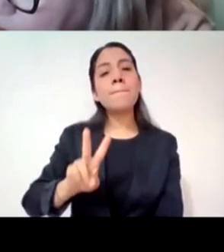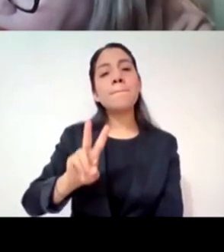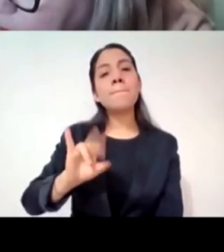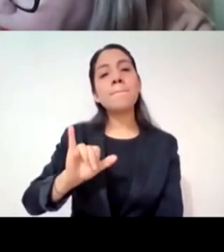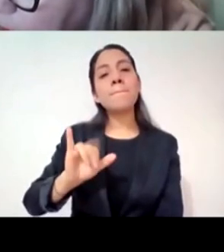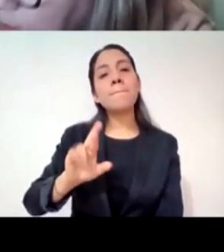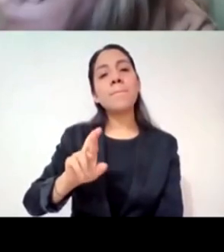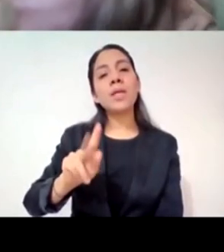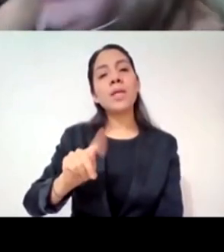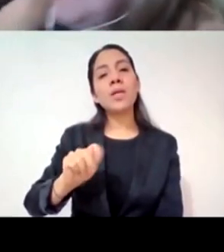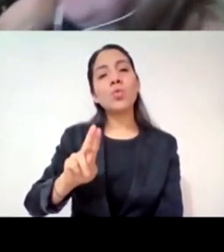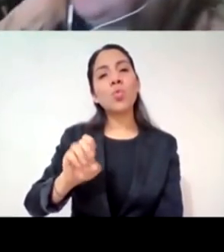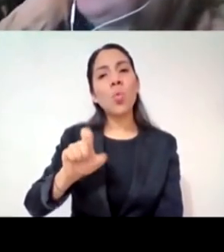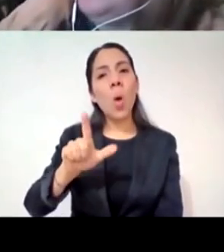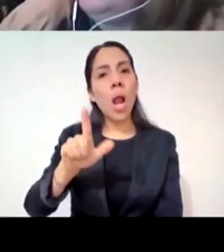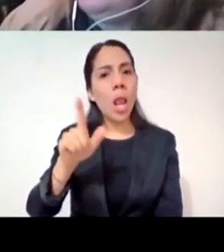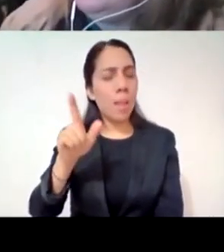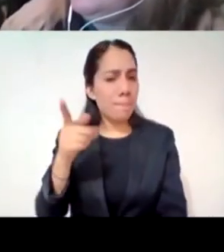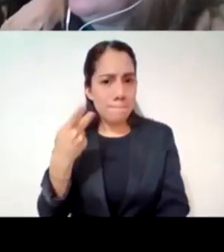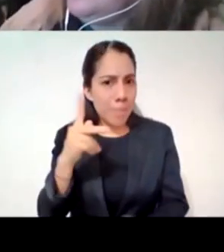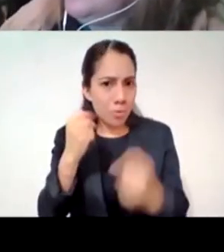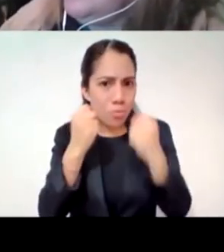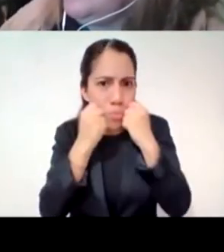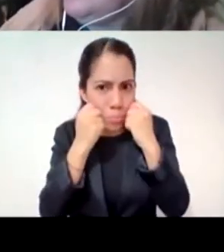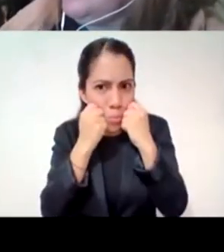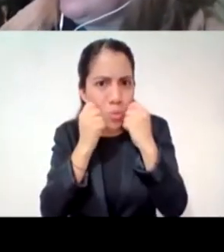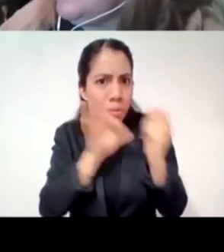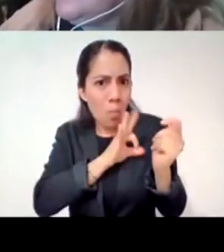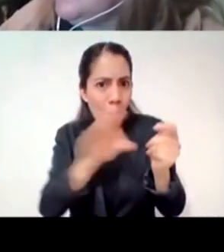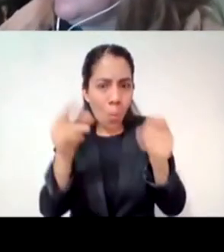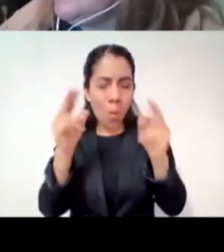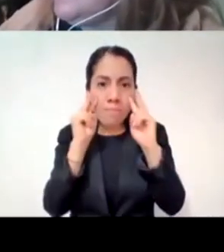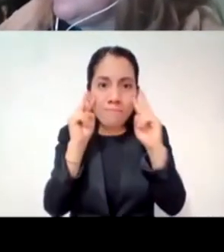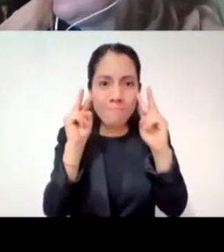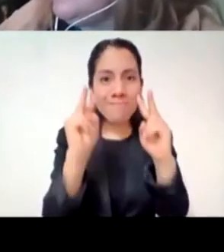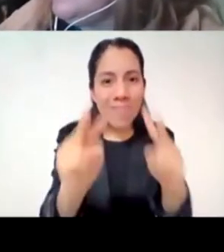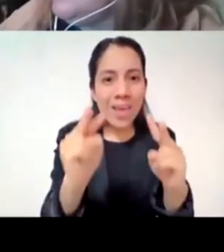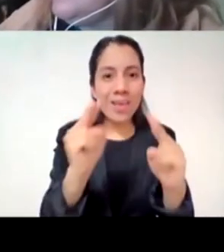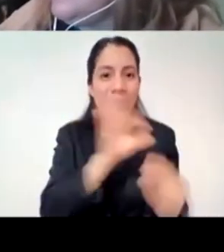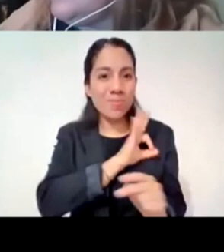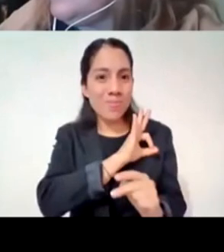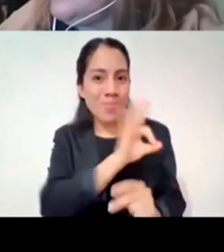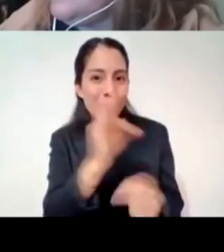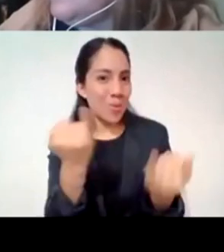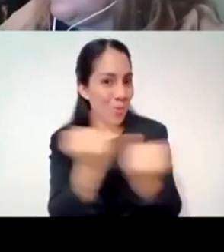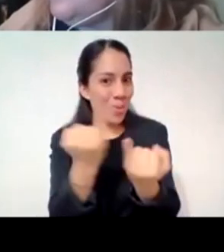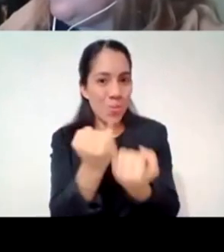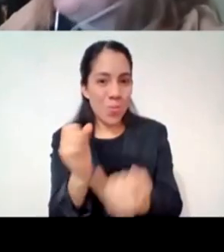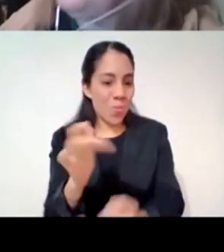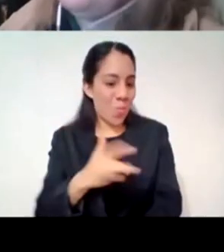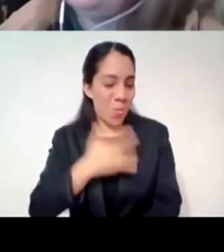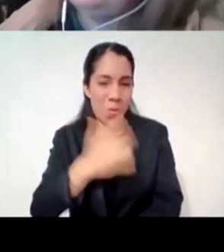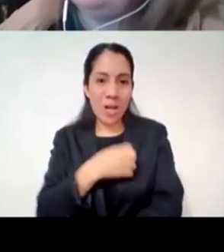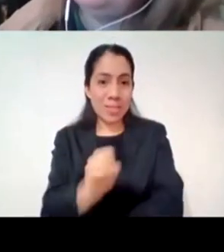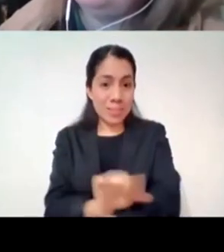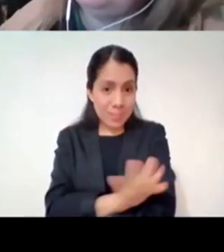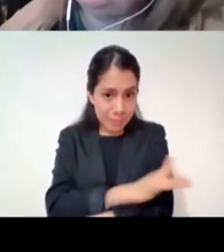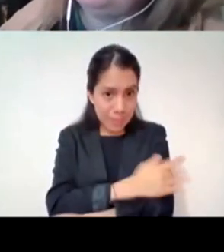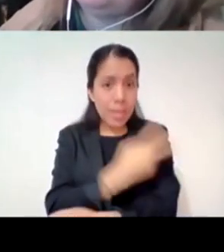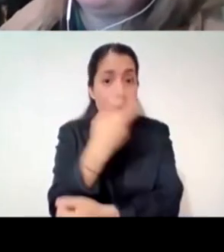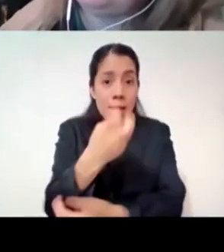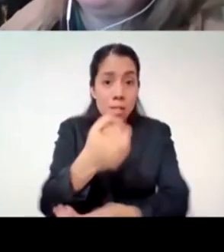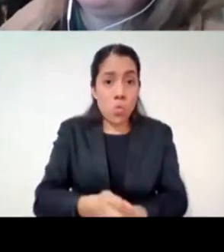algo sentimos algo sucede y por eso ahora puede ser incluso una forma de acompañamiento o de terapia a nivel